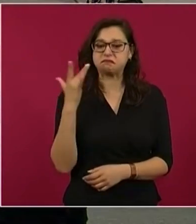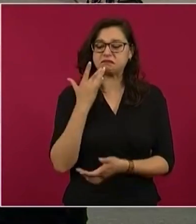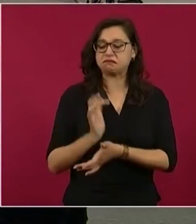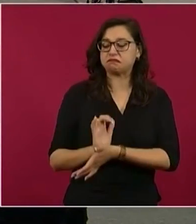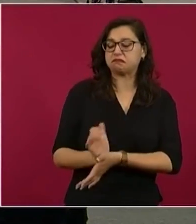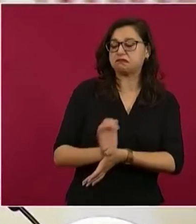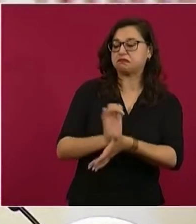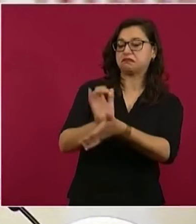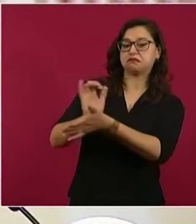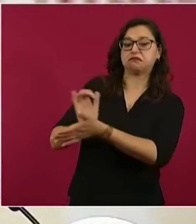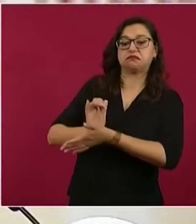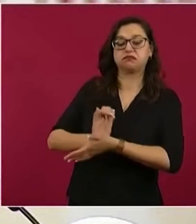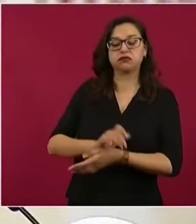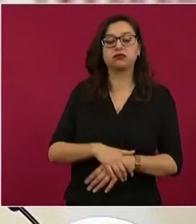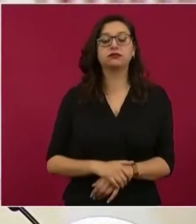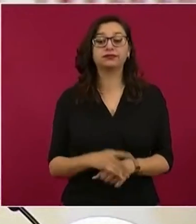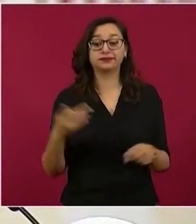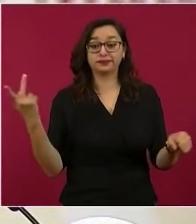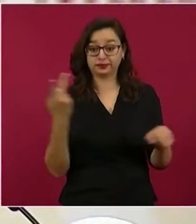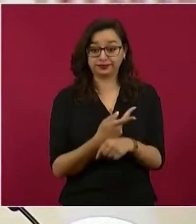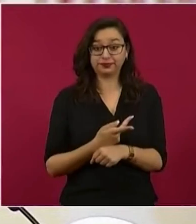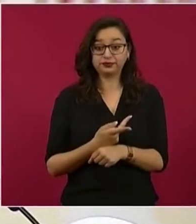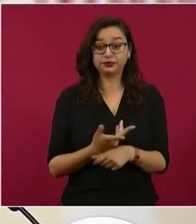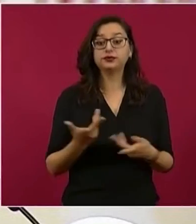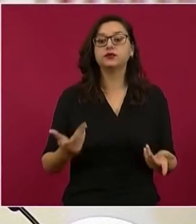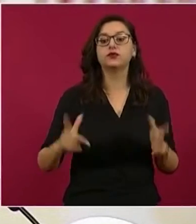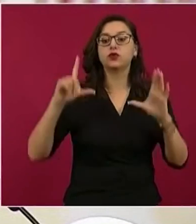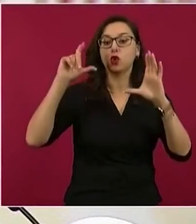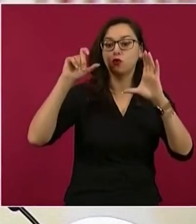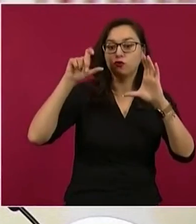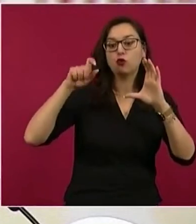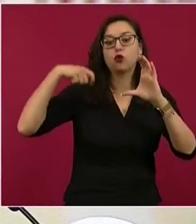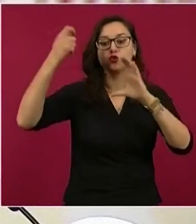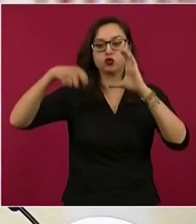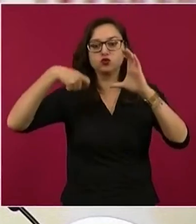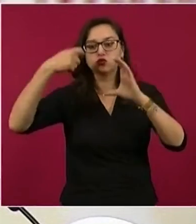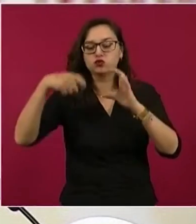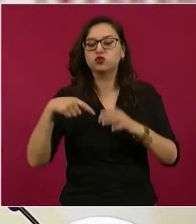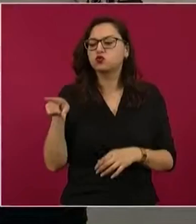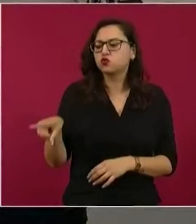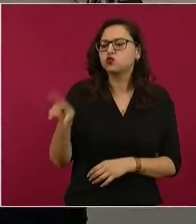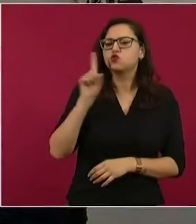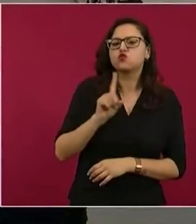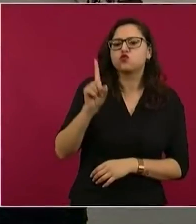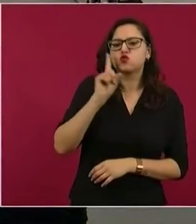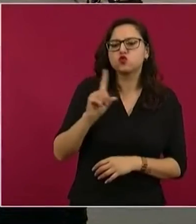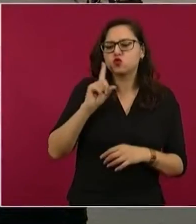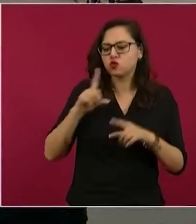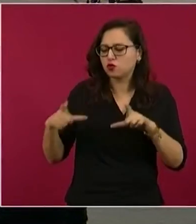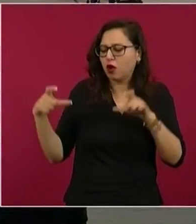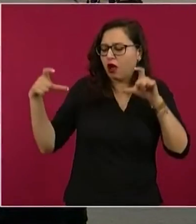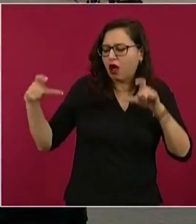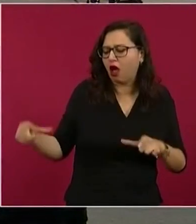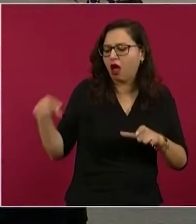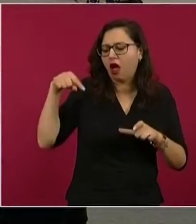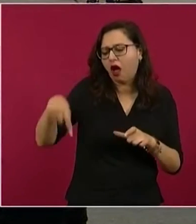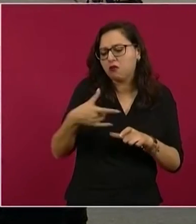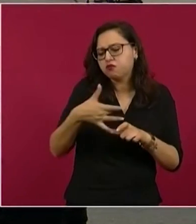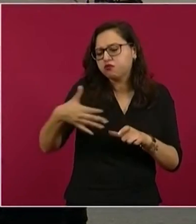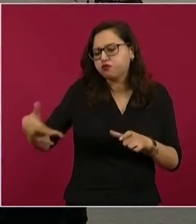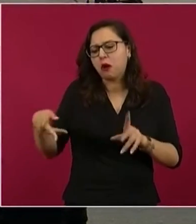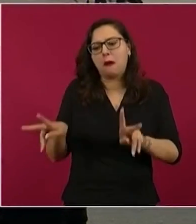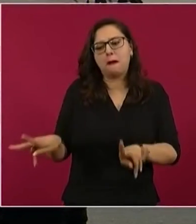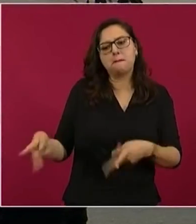A partir de fotos y videos publicados en redes sociales sobre una mujer vendiendo tlayudas durante el evento de